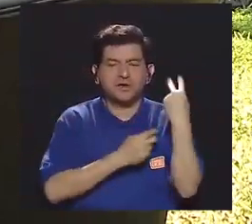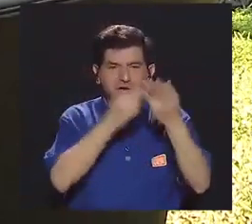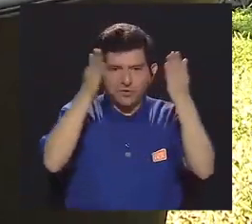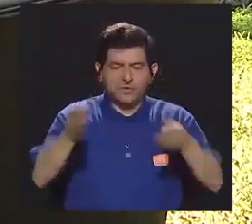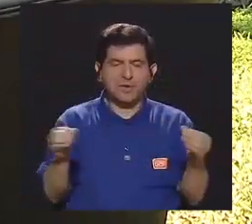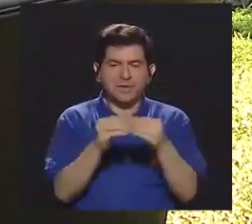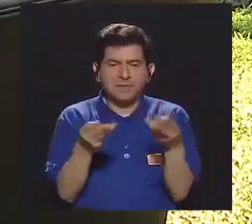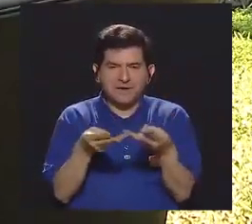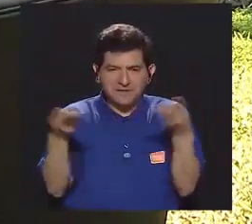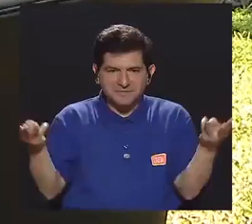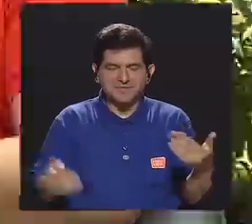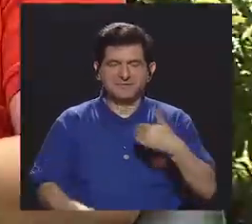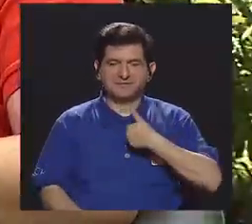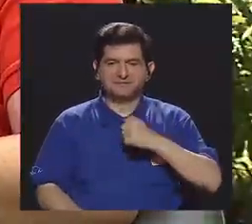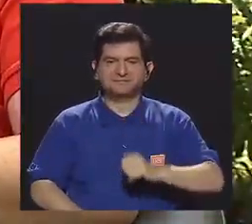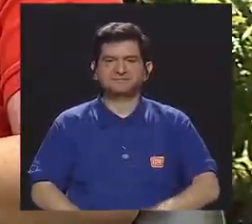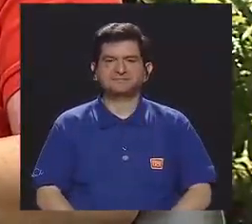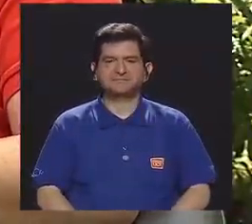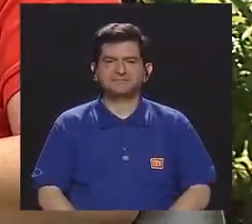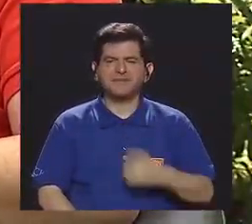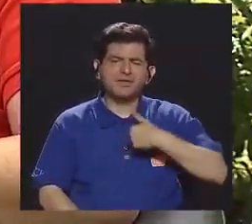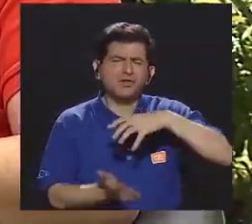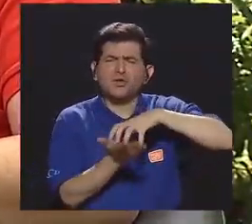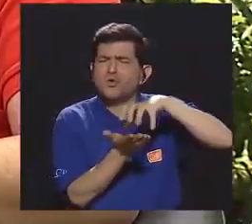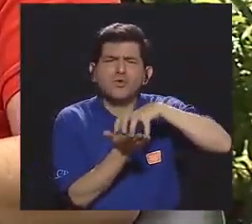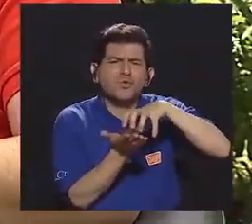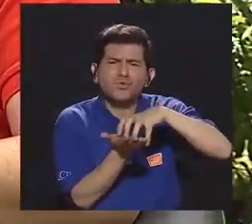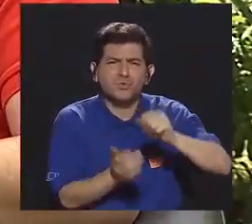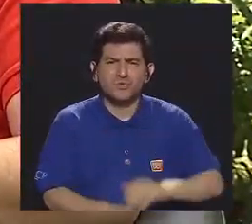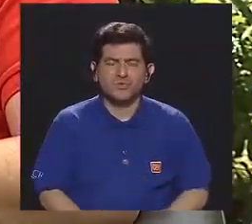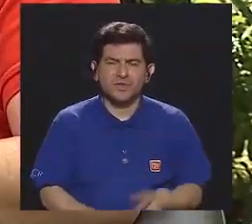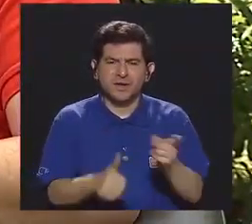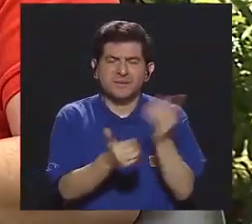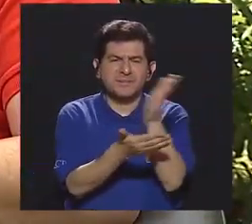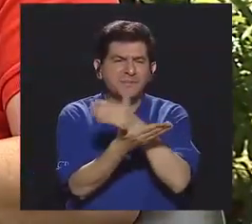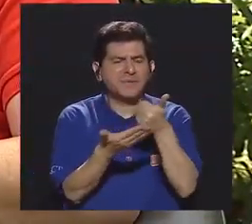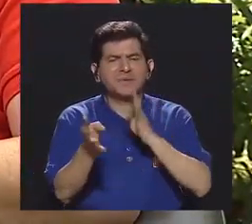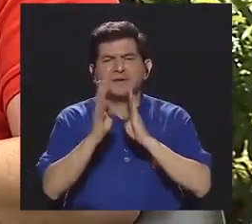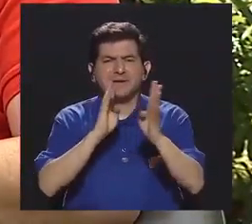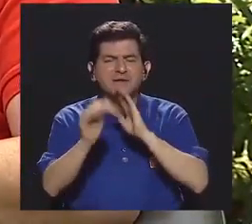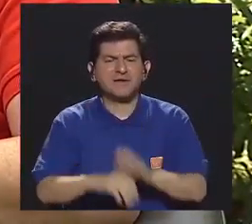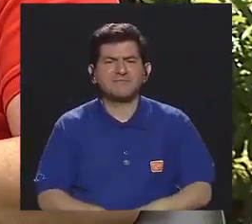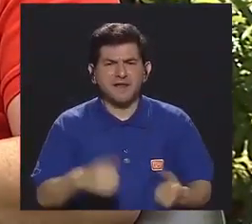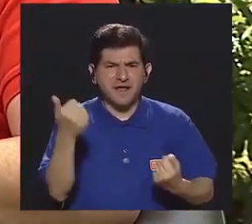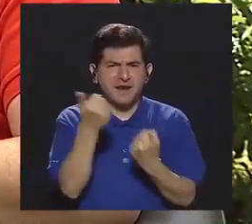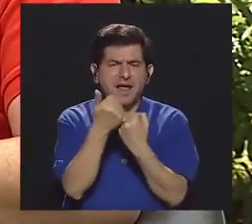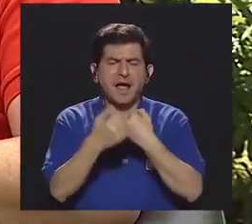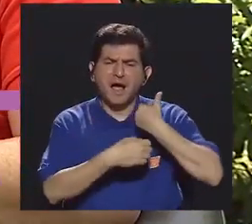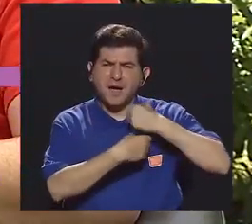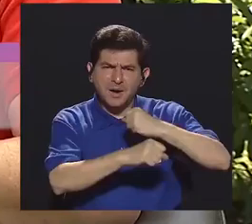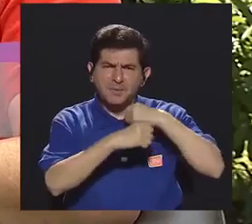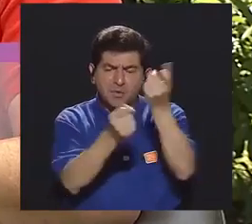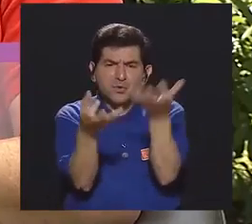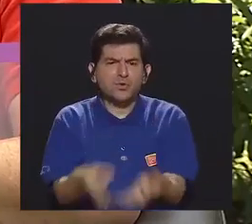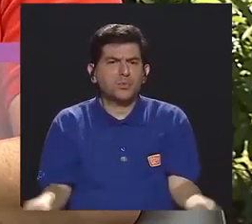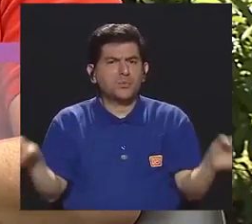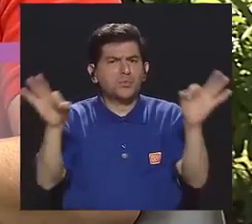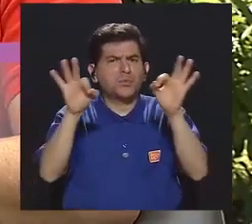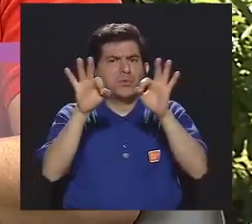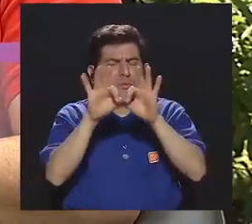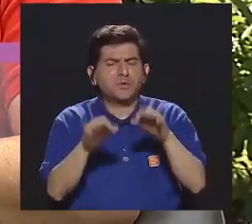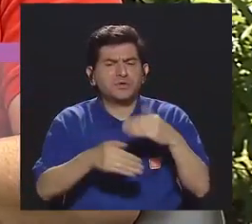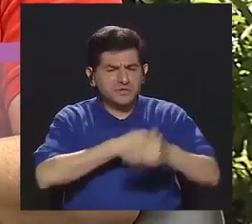y así poder tener más material. Ahora la duda que me surge es porque en el primer bloque conversábamos de que el apoyo municipal es